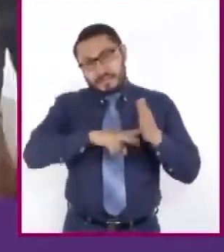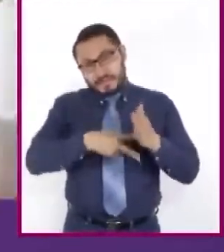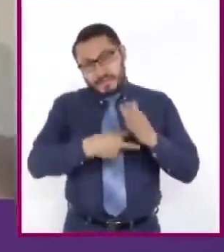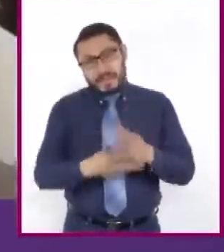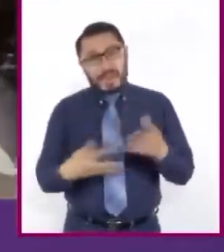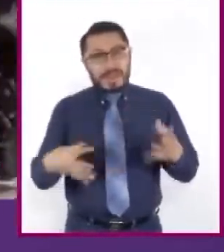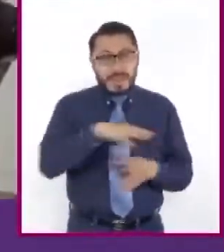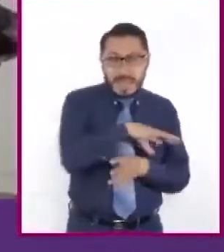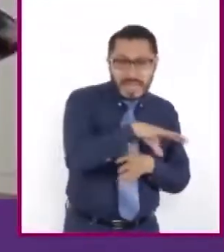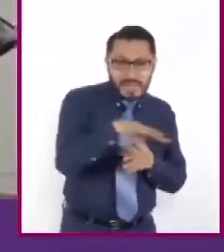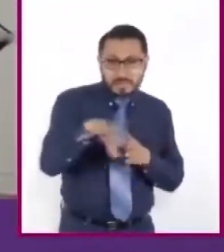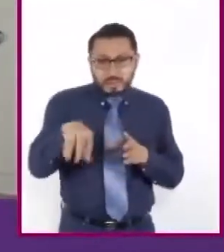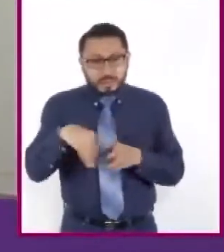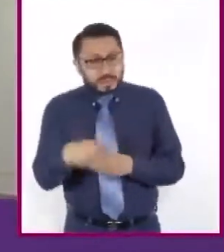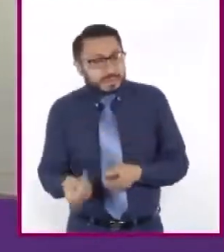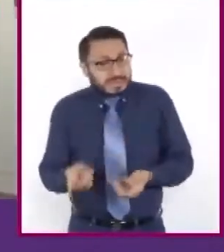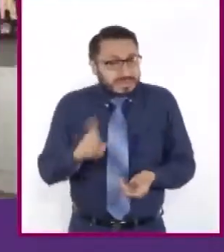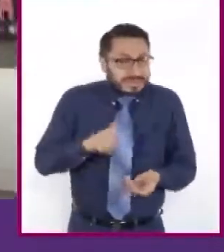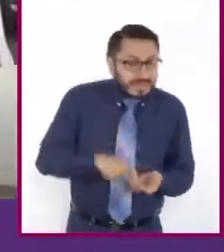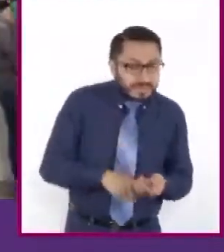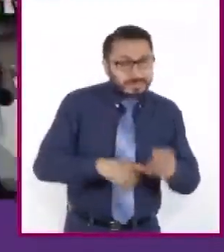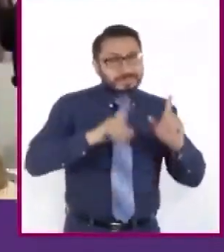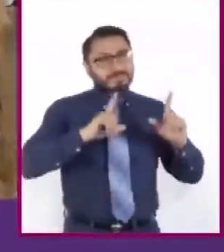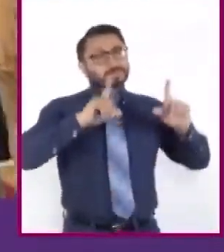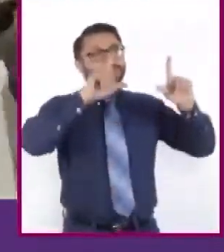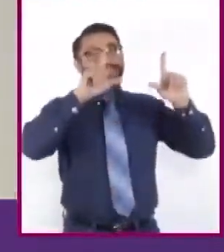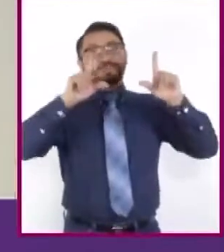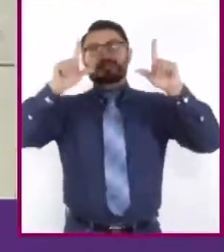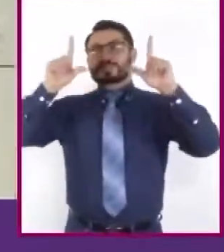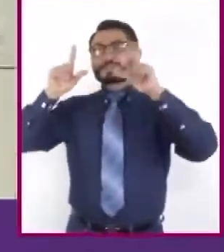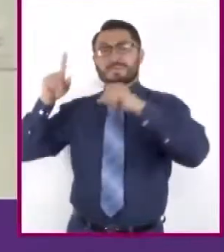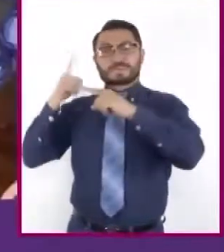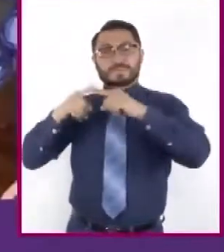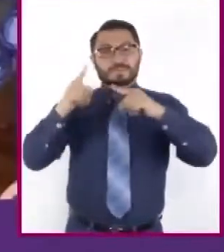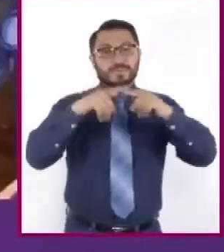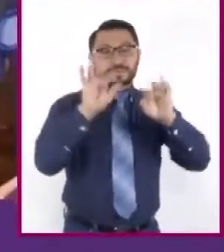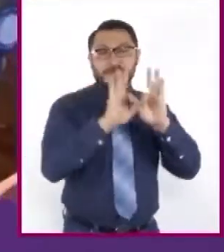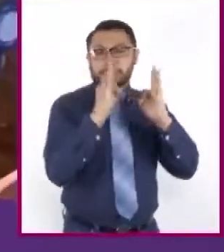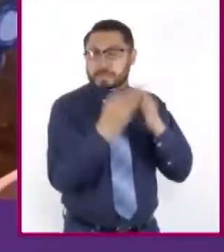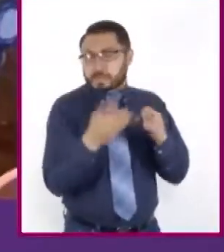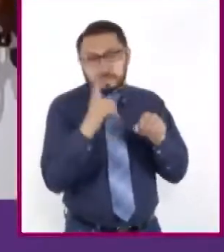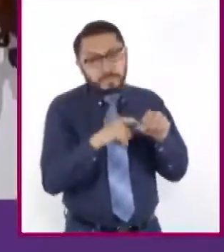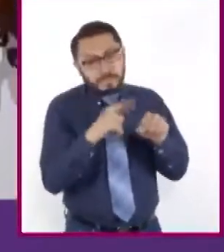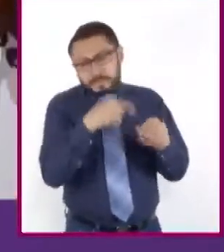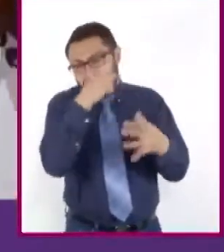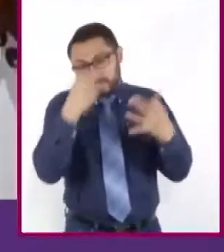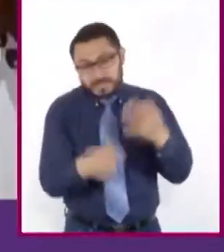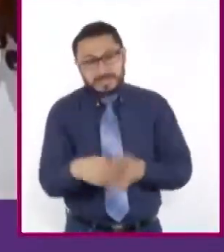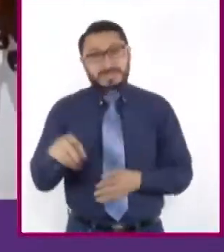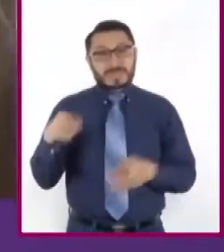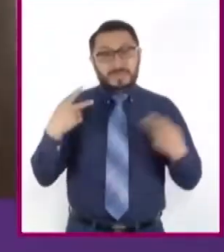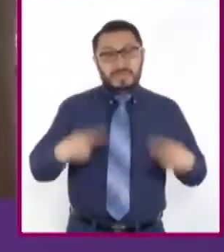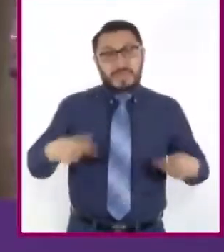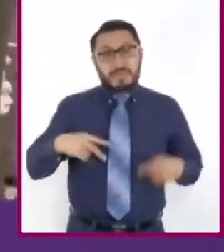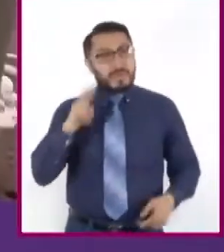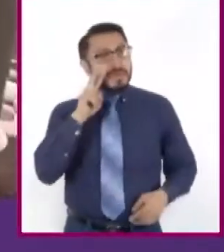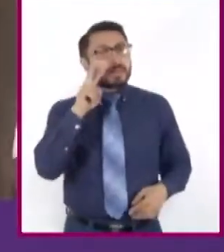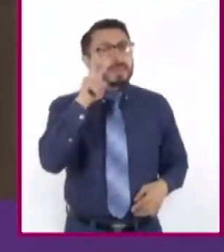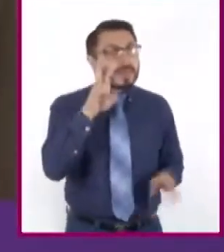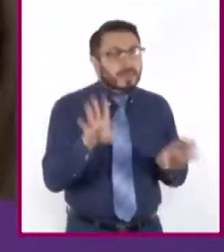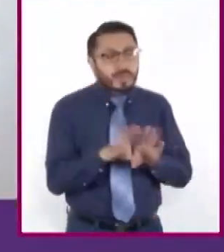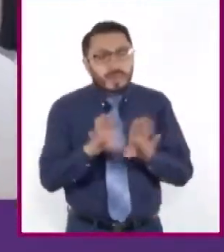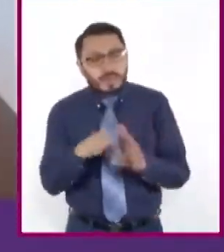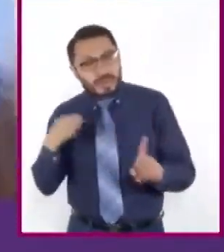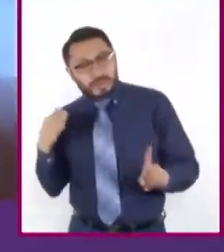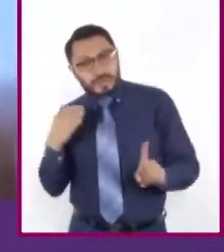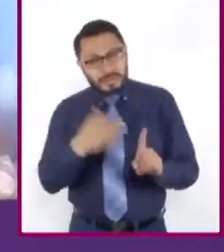para crear un mismo universo de texturas, escalas y colores. La mirada entre artesanos y artistas es consolidada en una